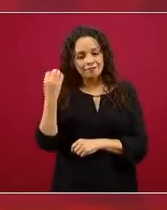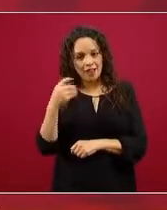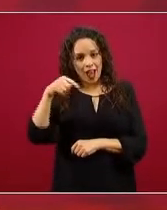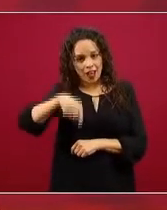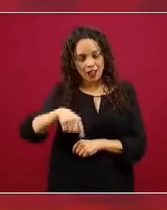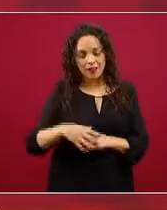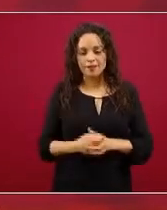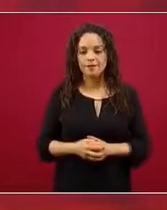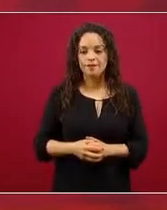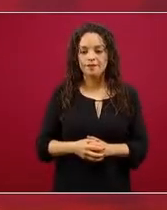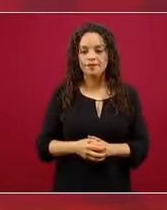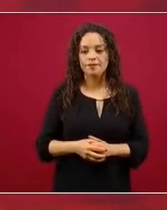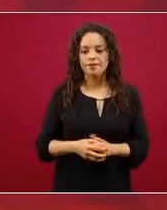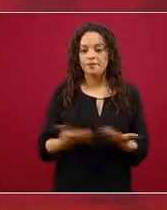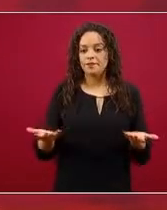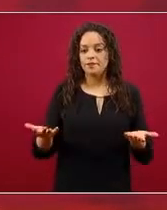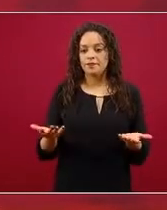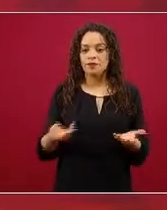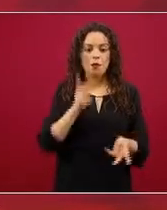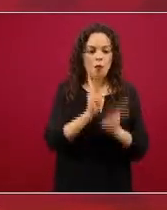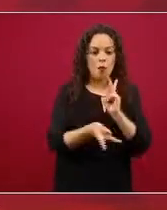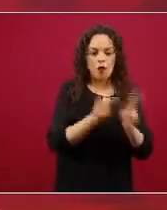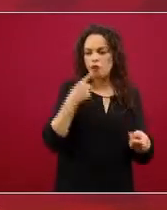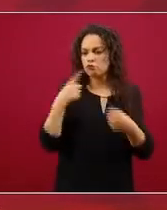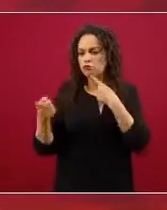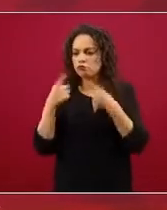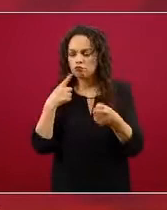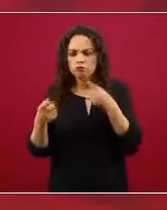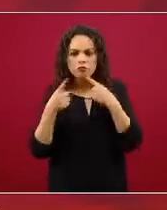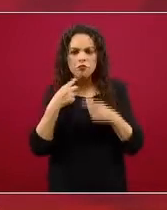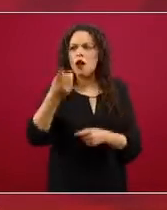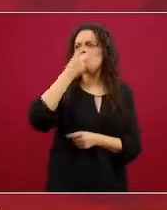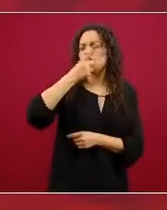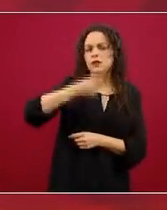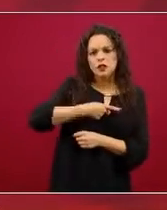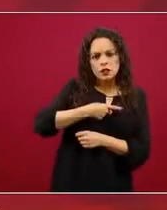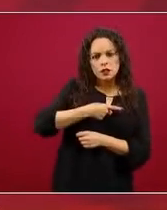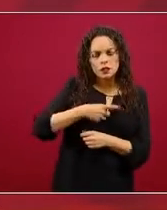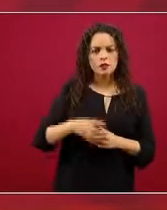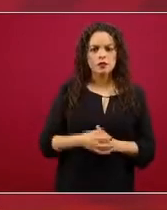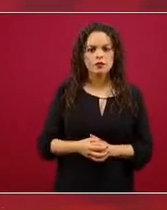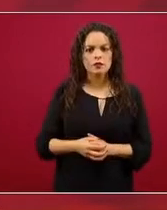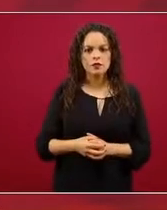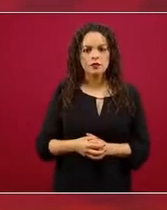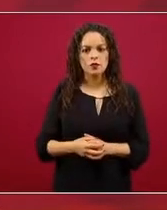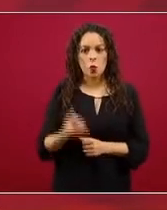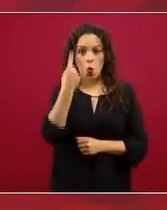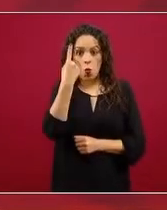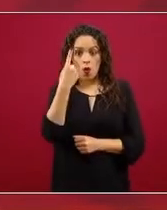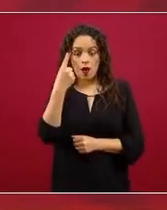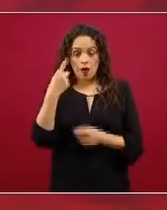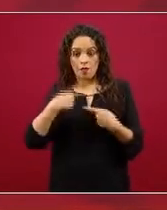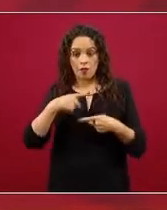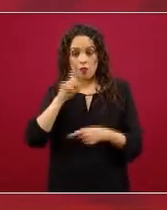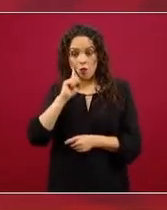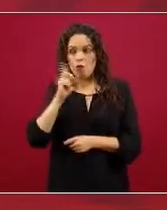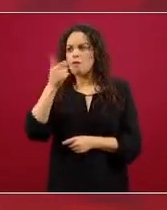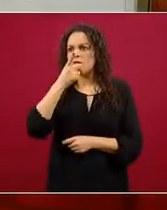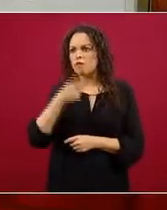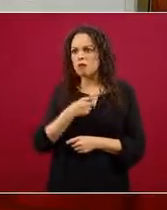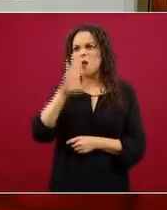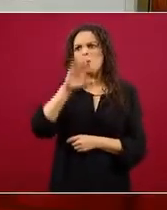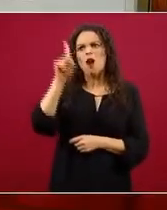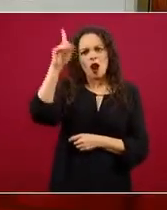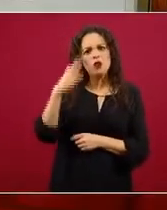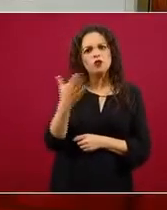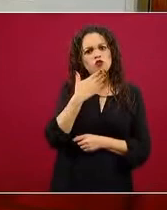platicaron con nosotros. Una de ellas, de Sonora me parece